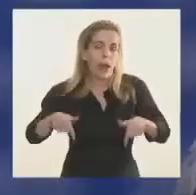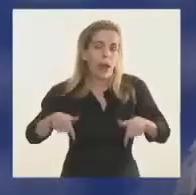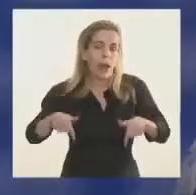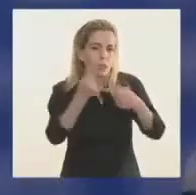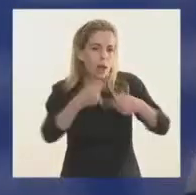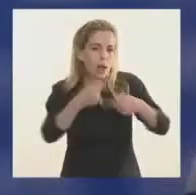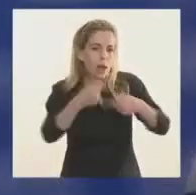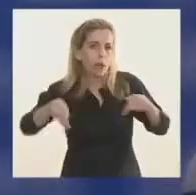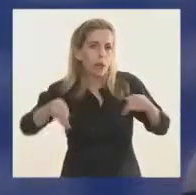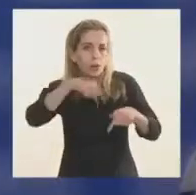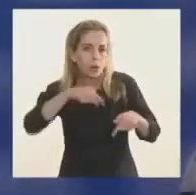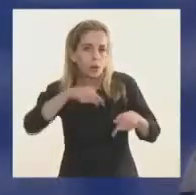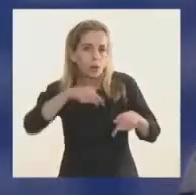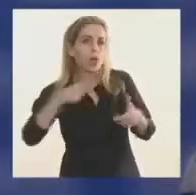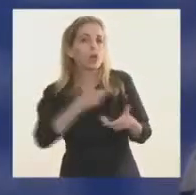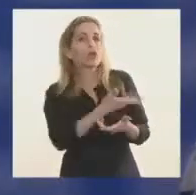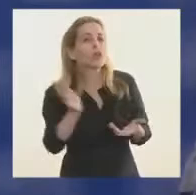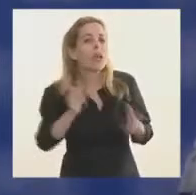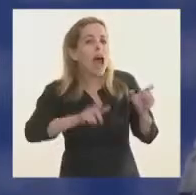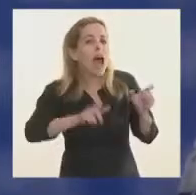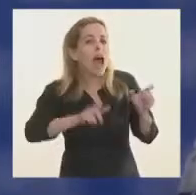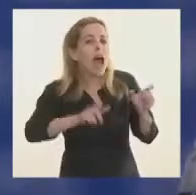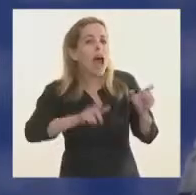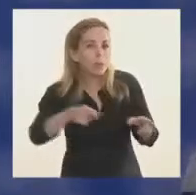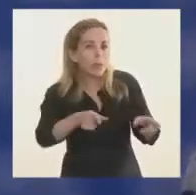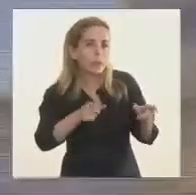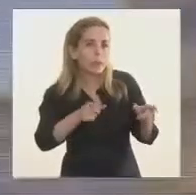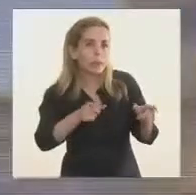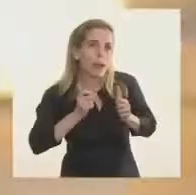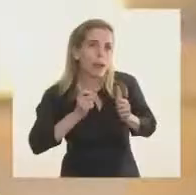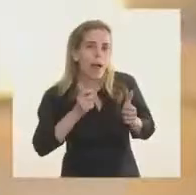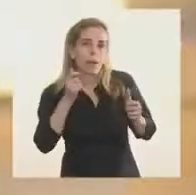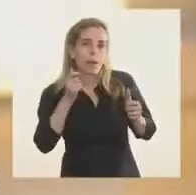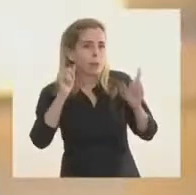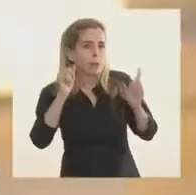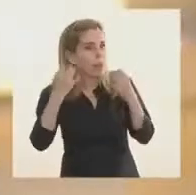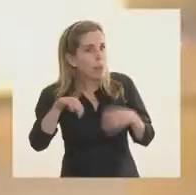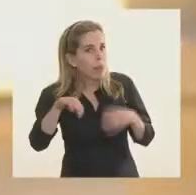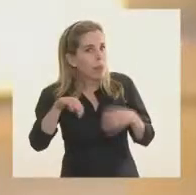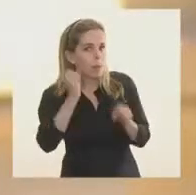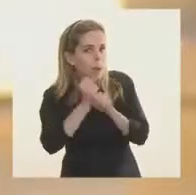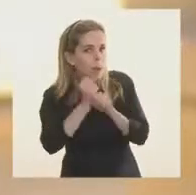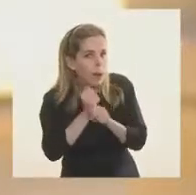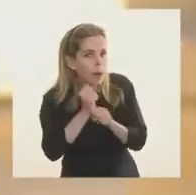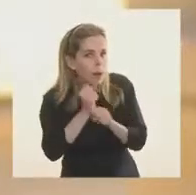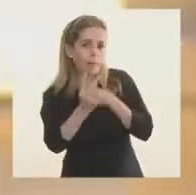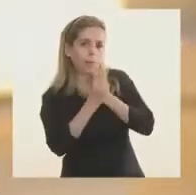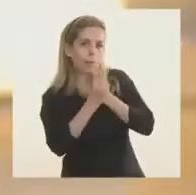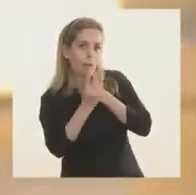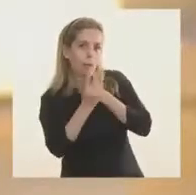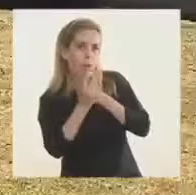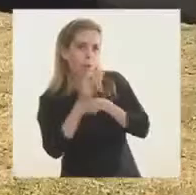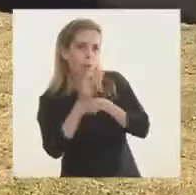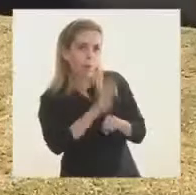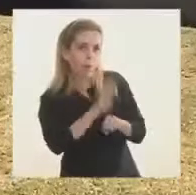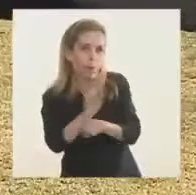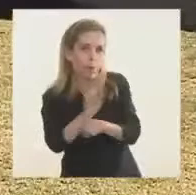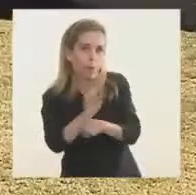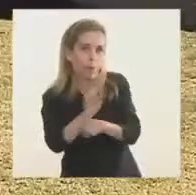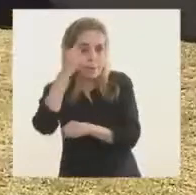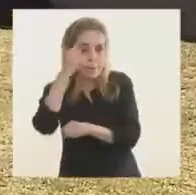nosotros, de todo lo que hace la sociedad, tenemos que seguir trabajándonos, cuidándonos, tratando de disminuir el riesgo, una cosa que